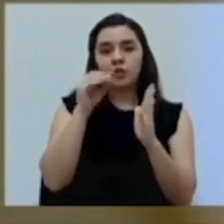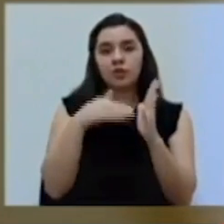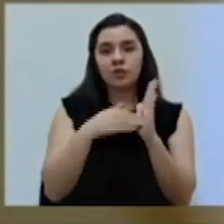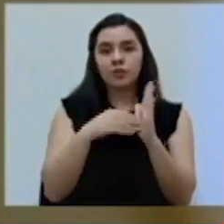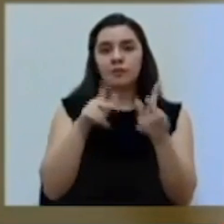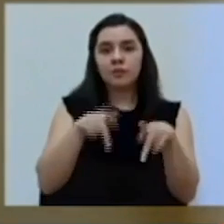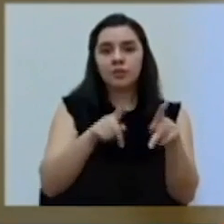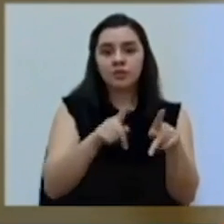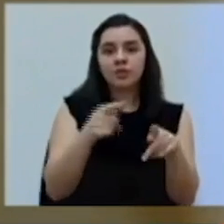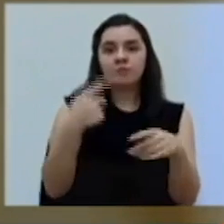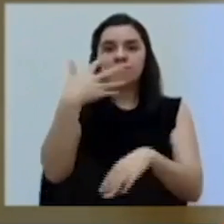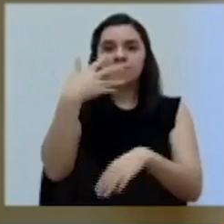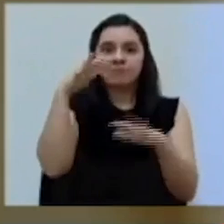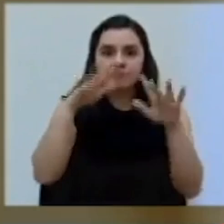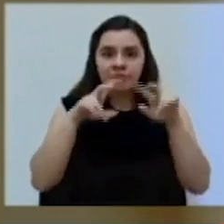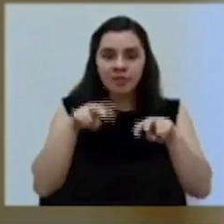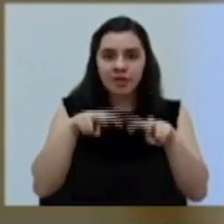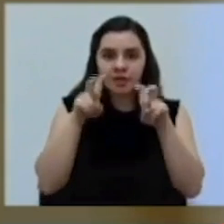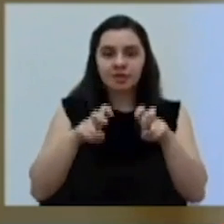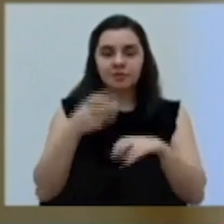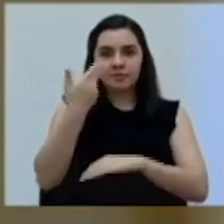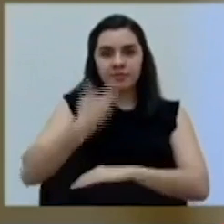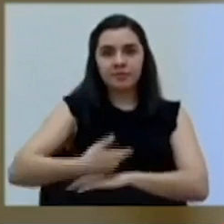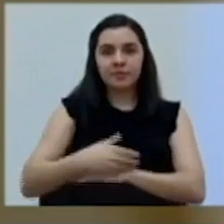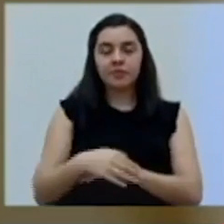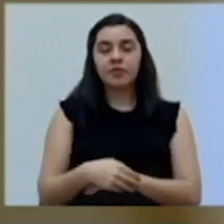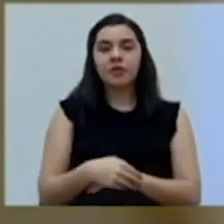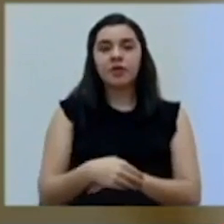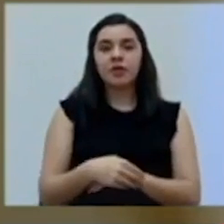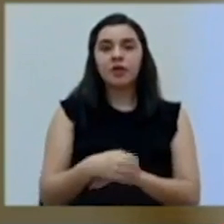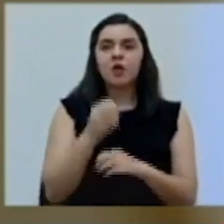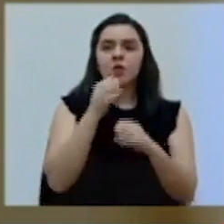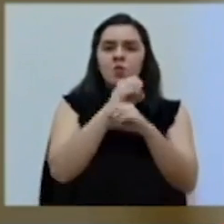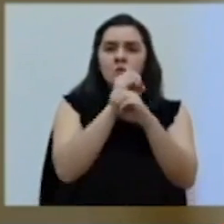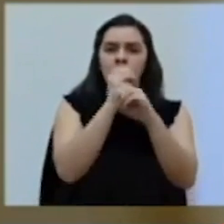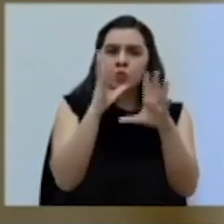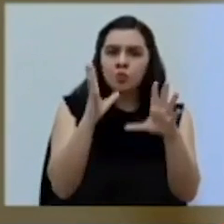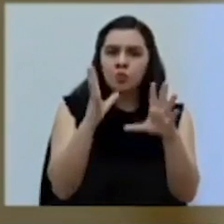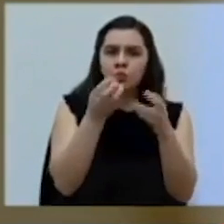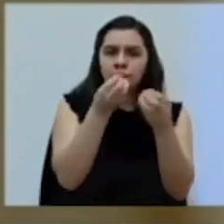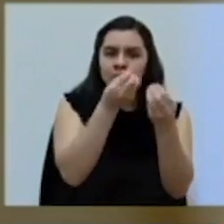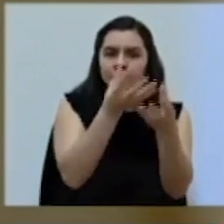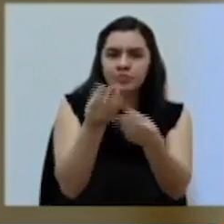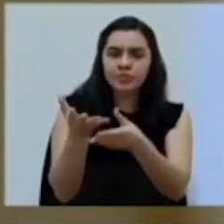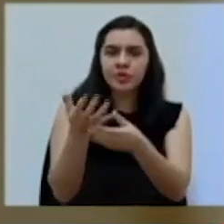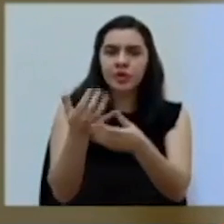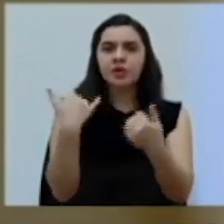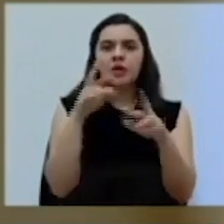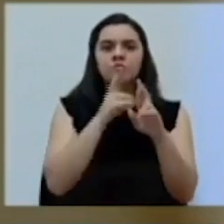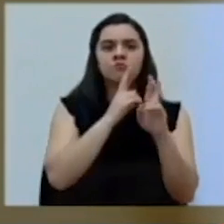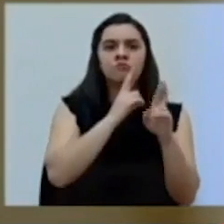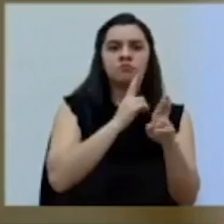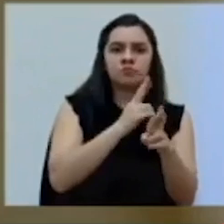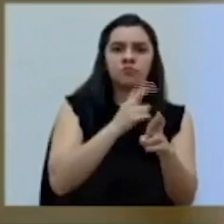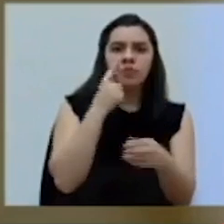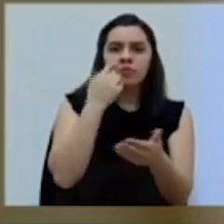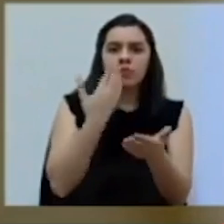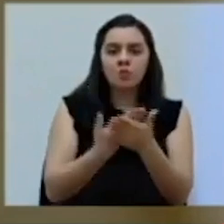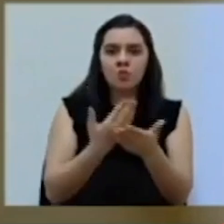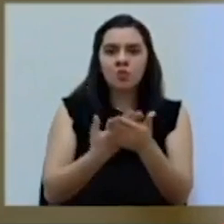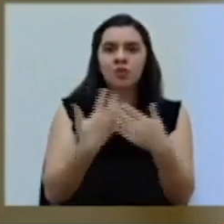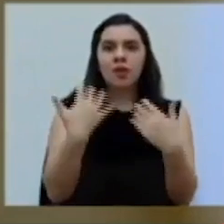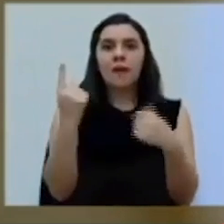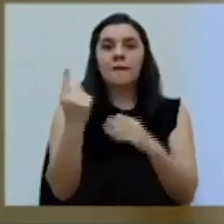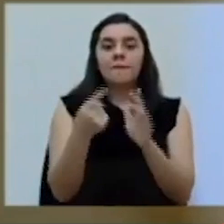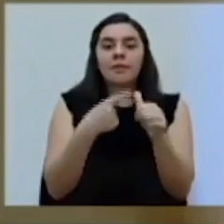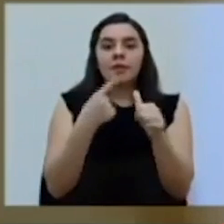estudios. Sin embargo, es importante aclarar que ya hay publicaciones de resultados de las primeras fases de investigación